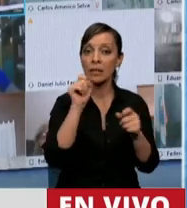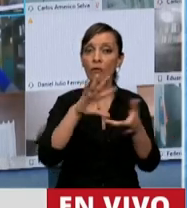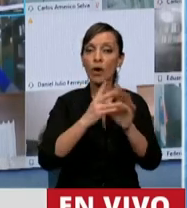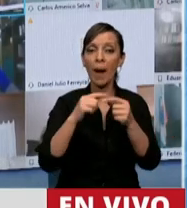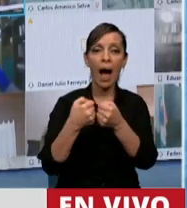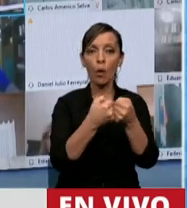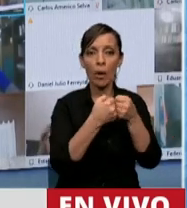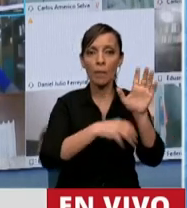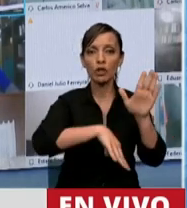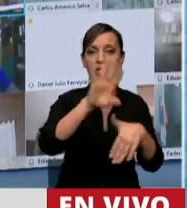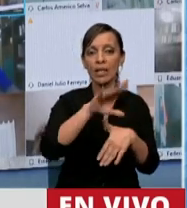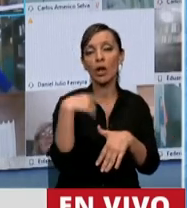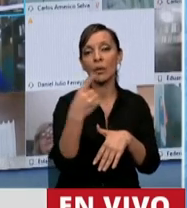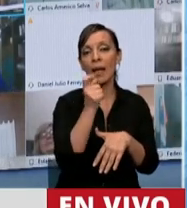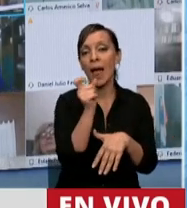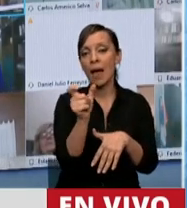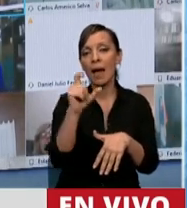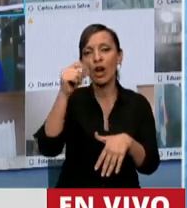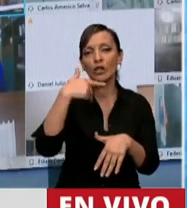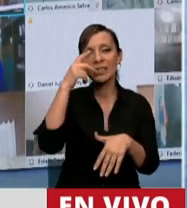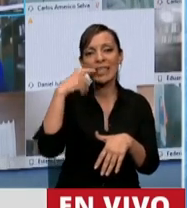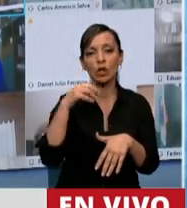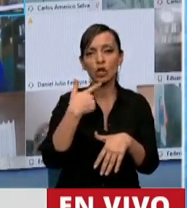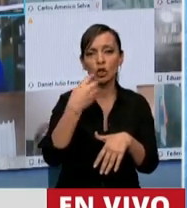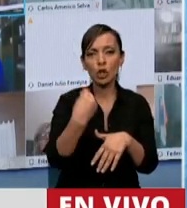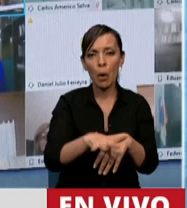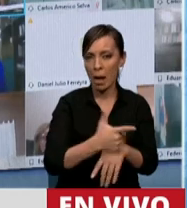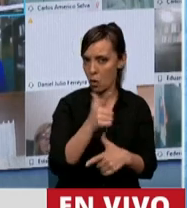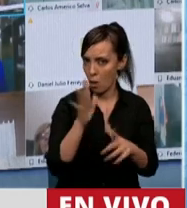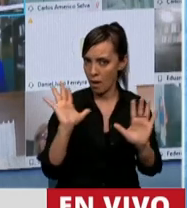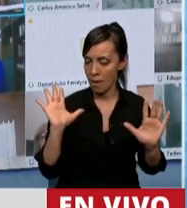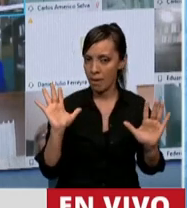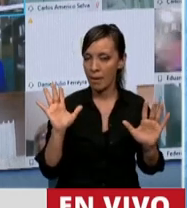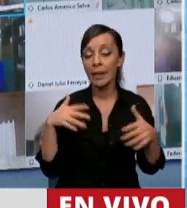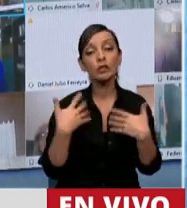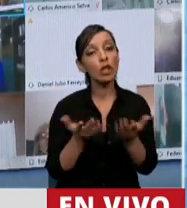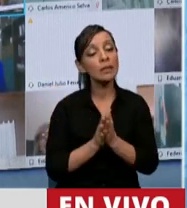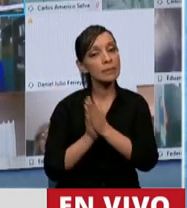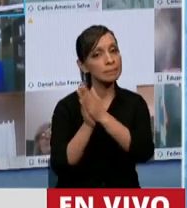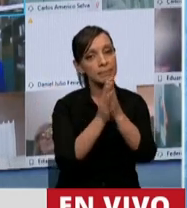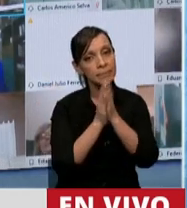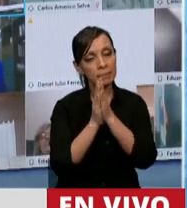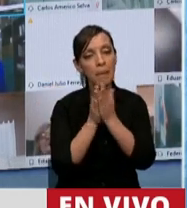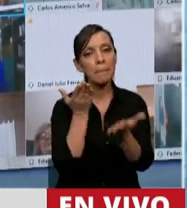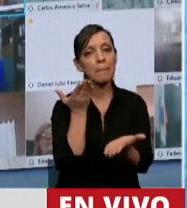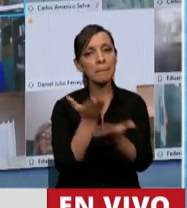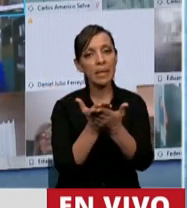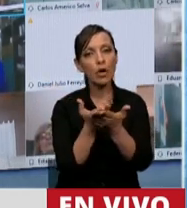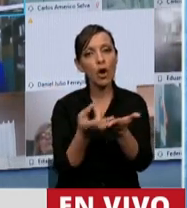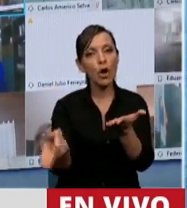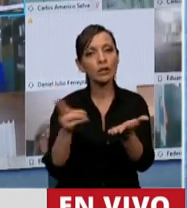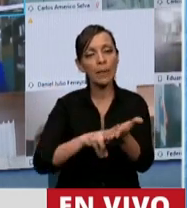mayoritario, como le gusta decir, no le sobra nada. Entonces, volver a pedirle al